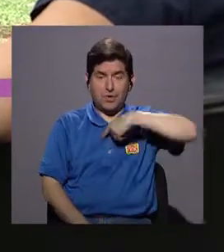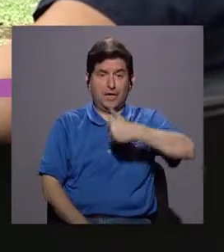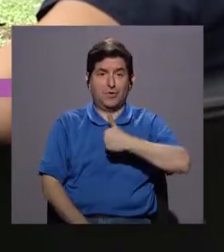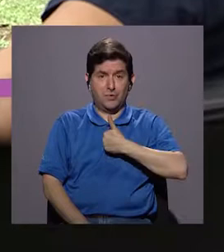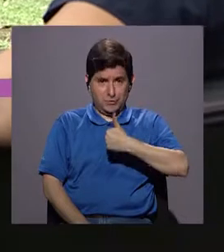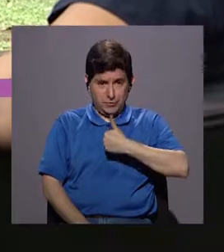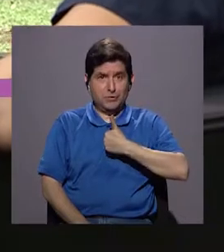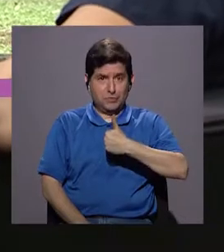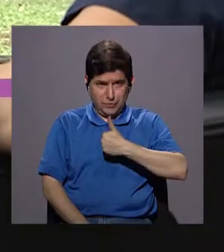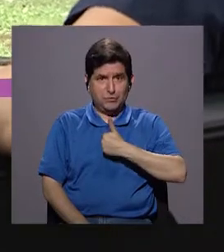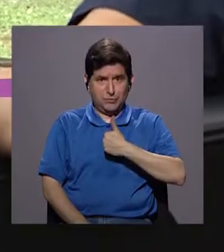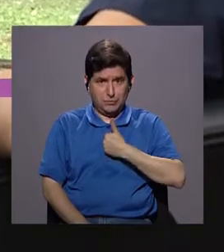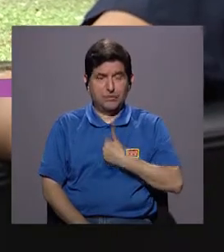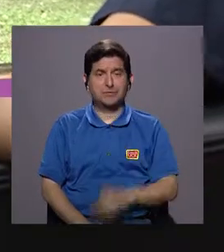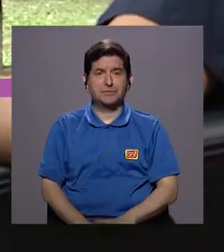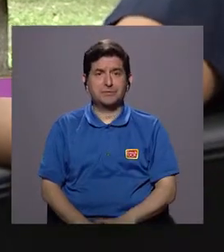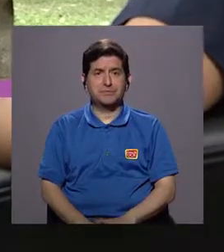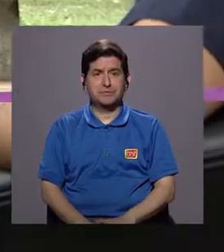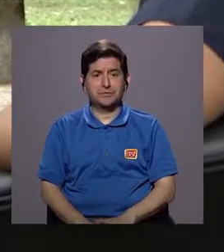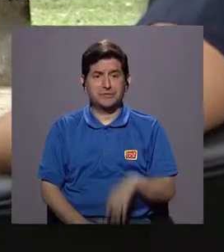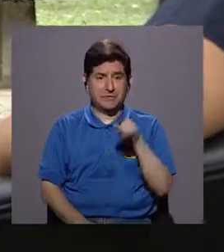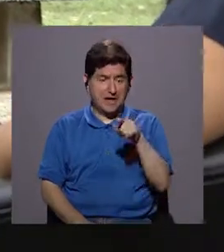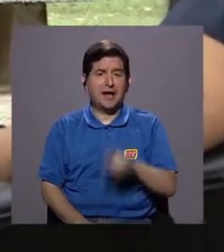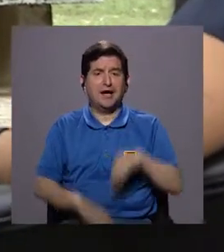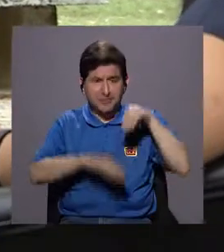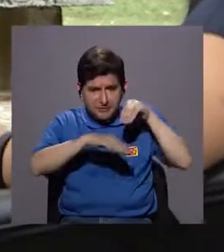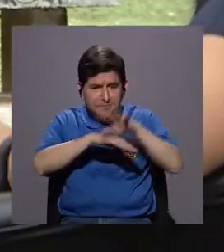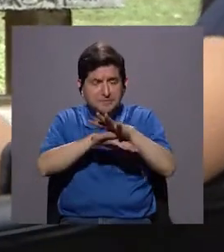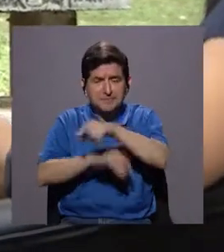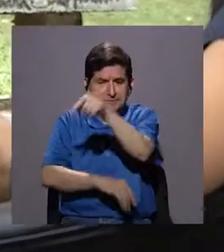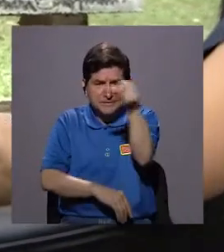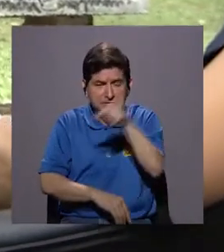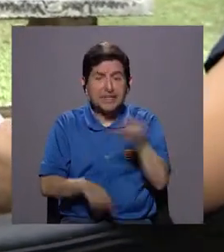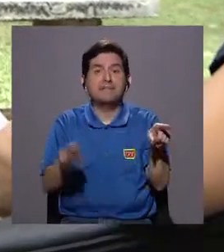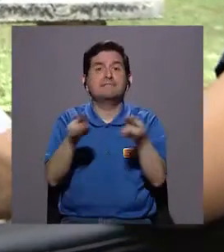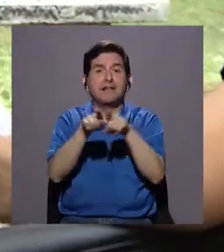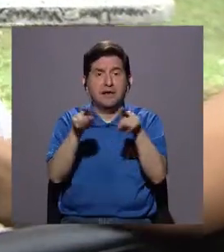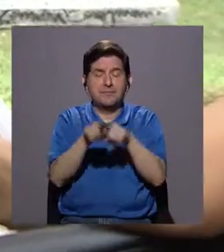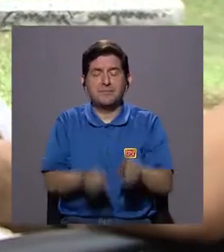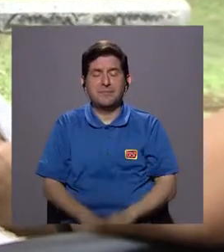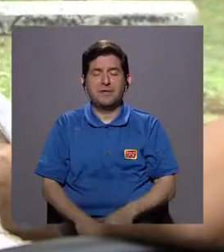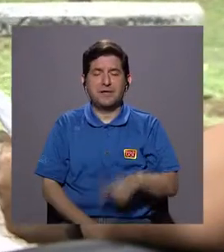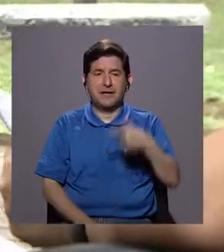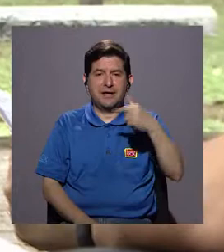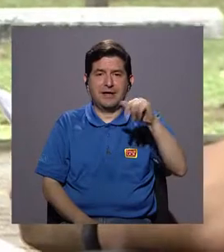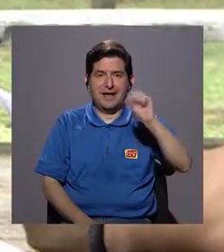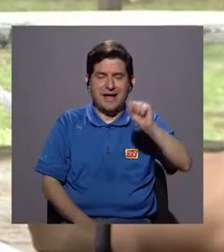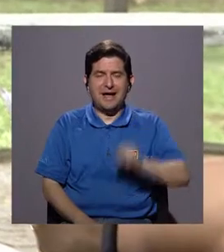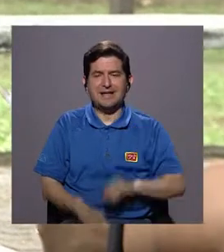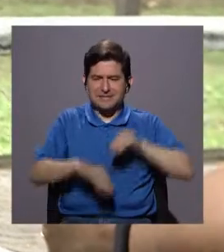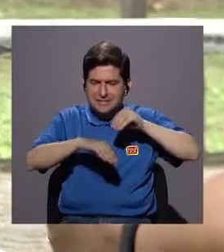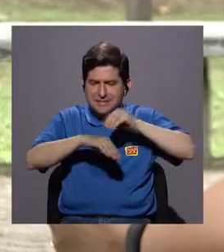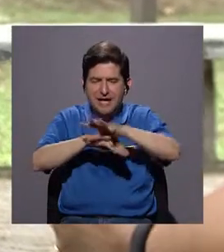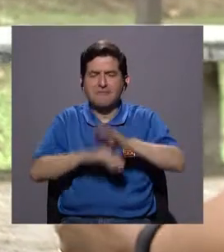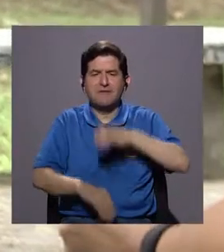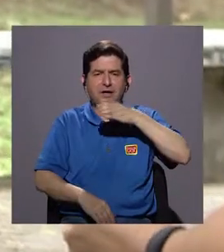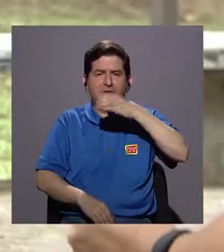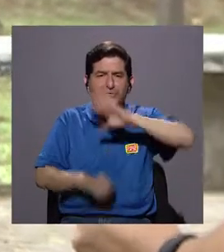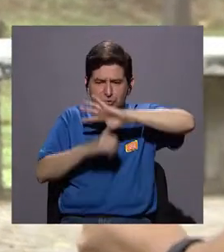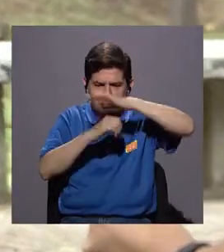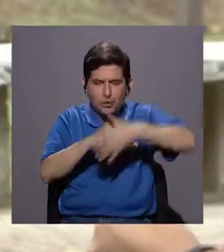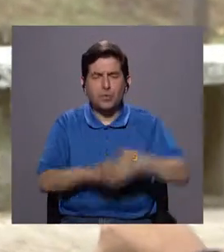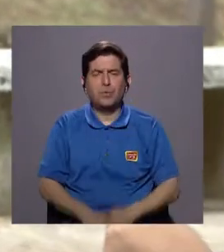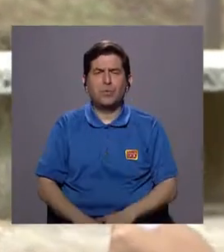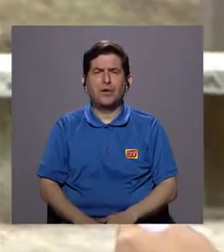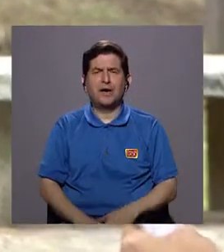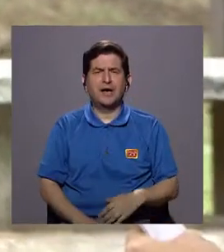incidiendo en los ríos, sino también tenemos los gases de efecto invernadero, tenemos problemas por